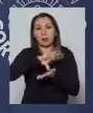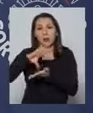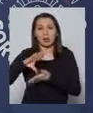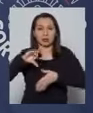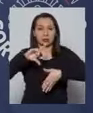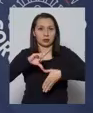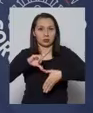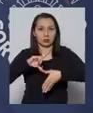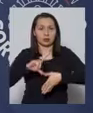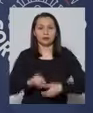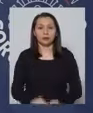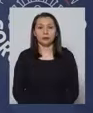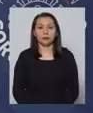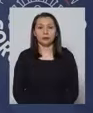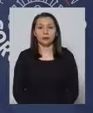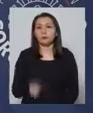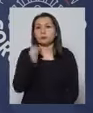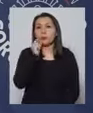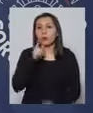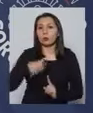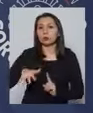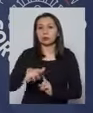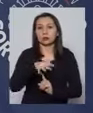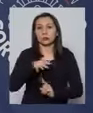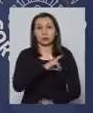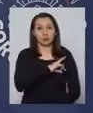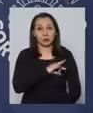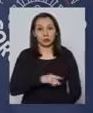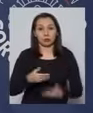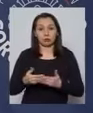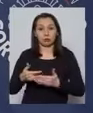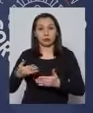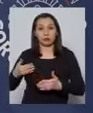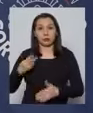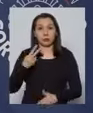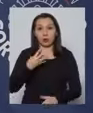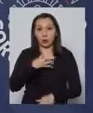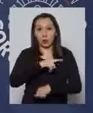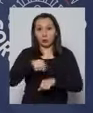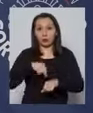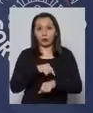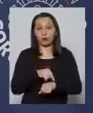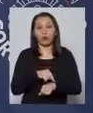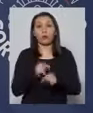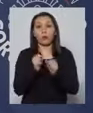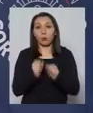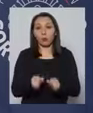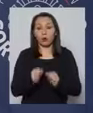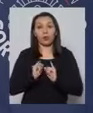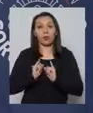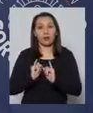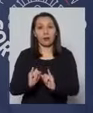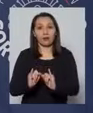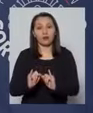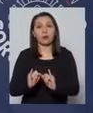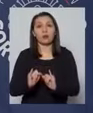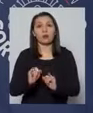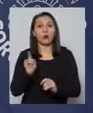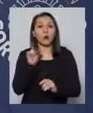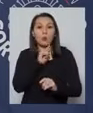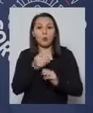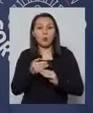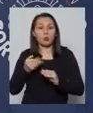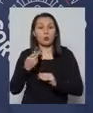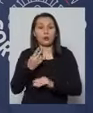latinoamericanos. ¿Cuál es la situación de nuestro país en las últimas 24 horas? Podemos reportar en las últimas